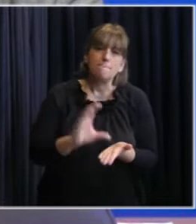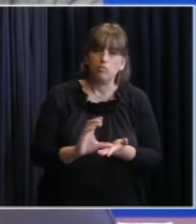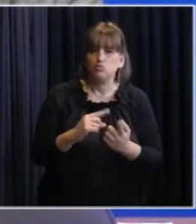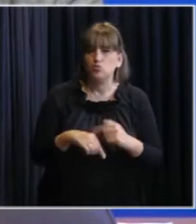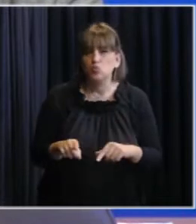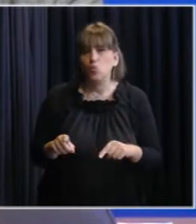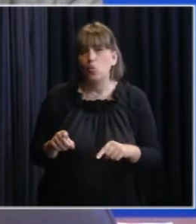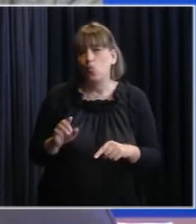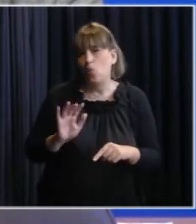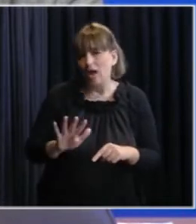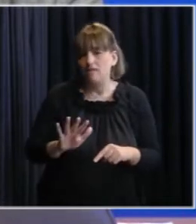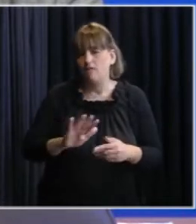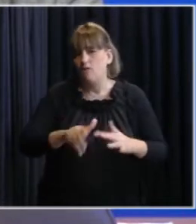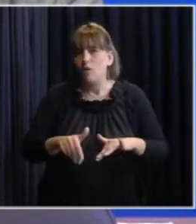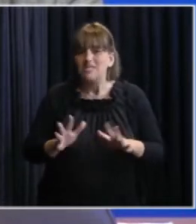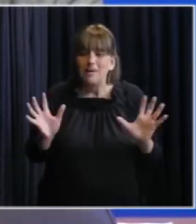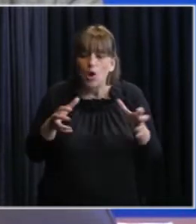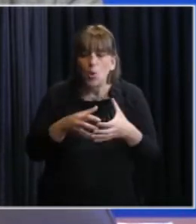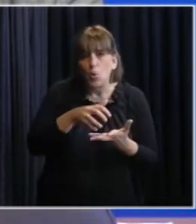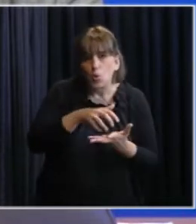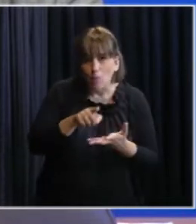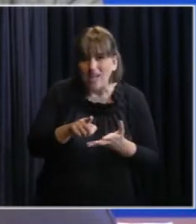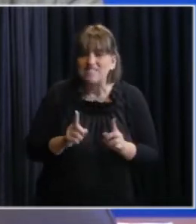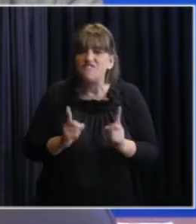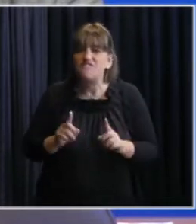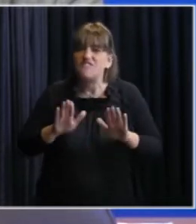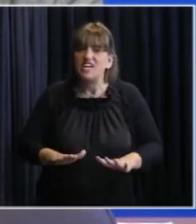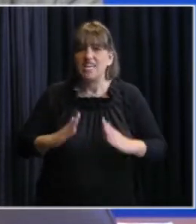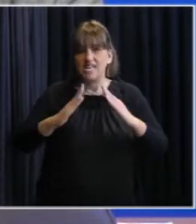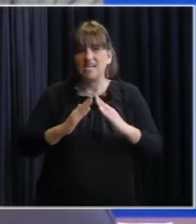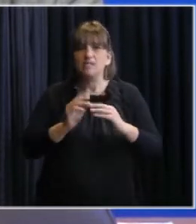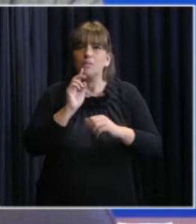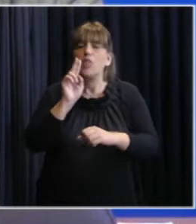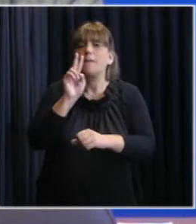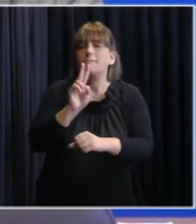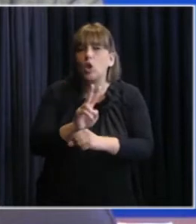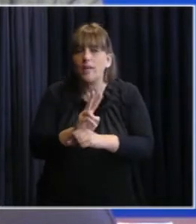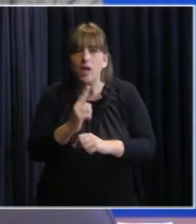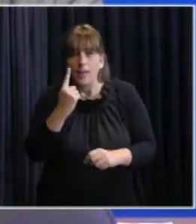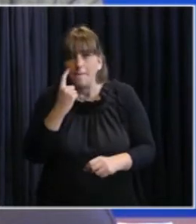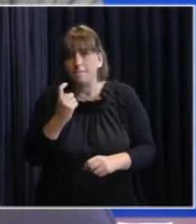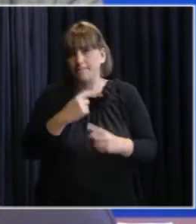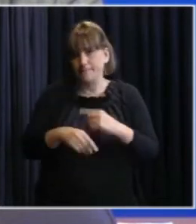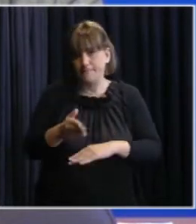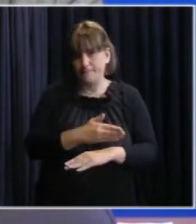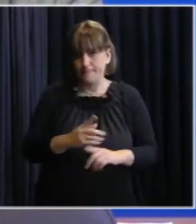este grupo etario se quede en su casa para protegerlo y preservarlo